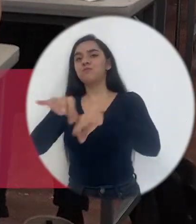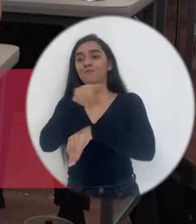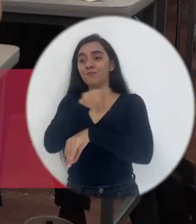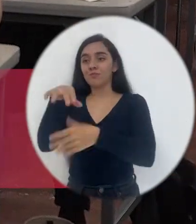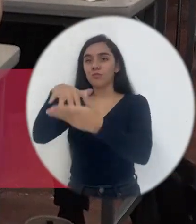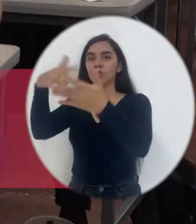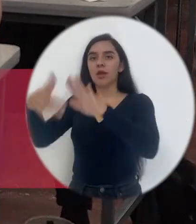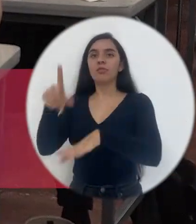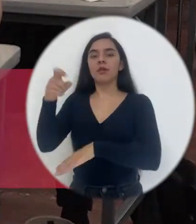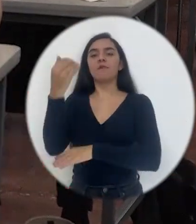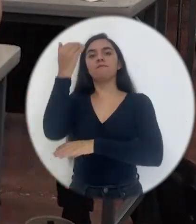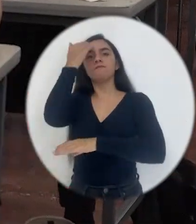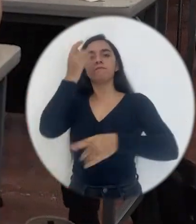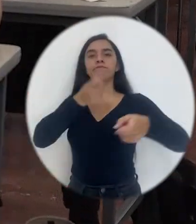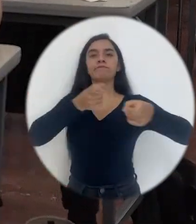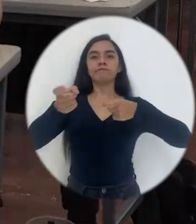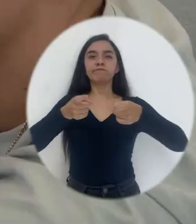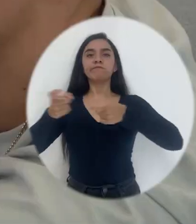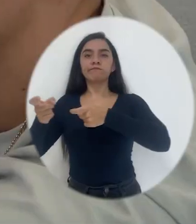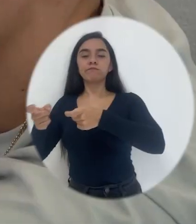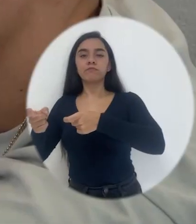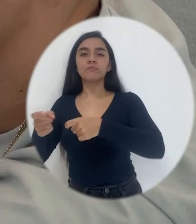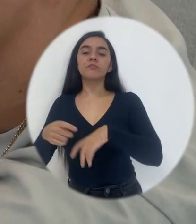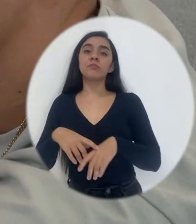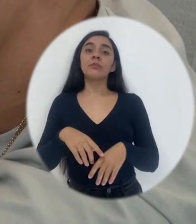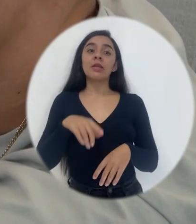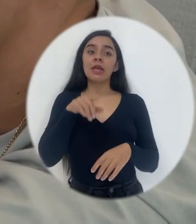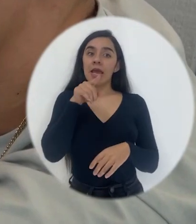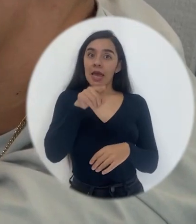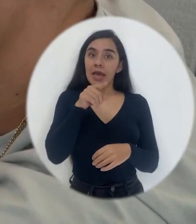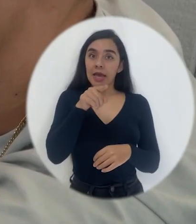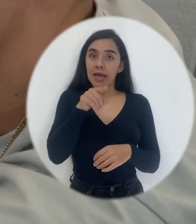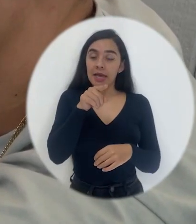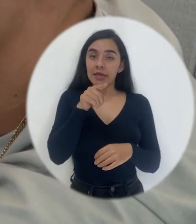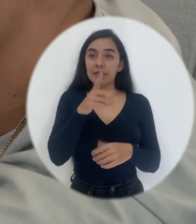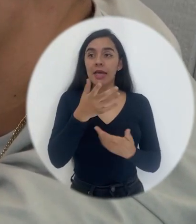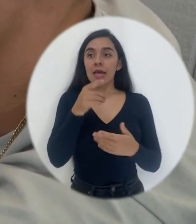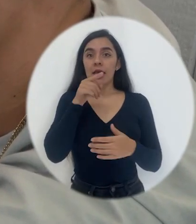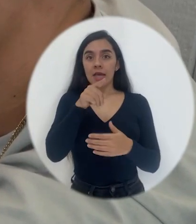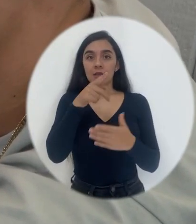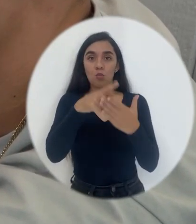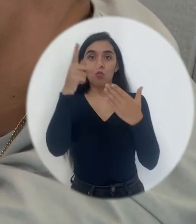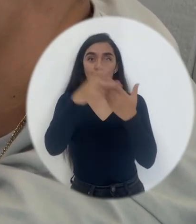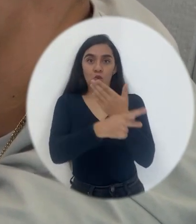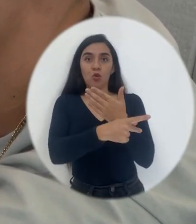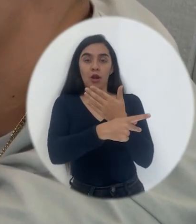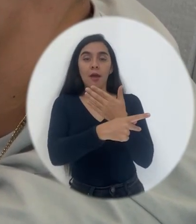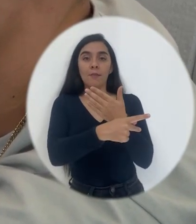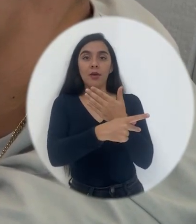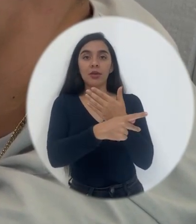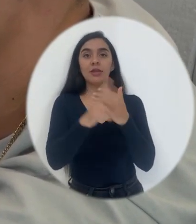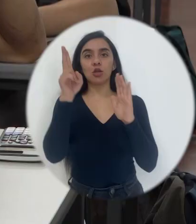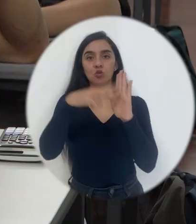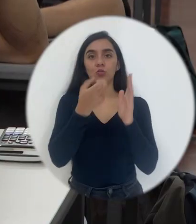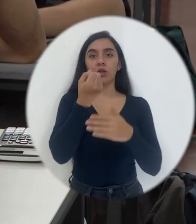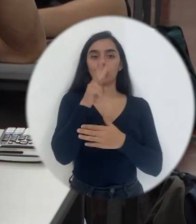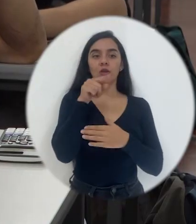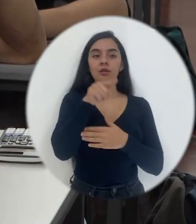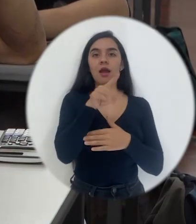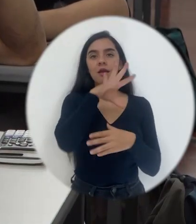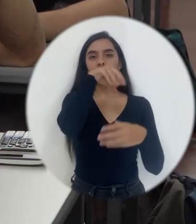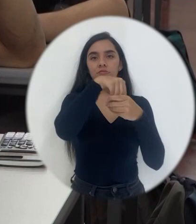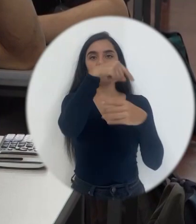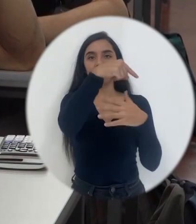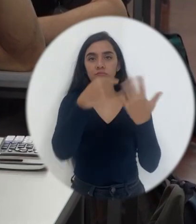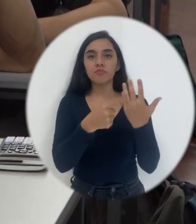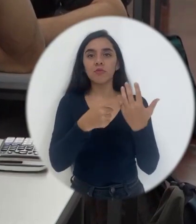importante que los estudiantes tienen que manejar. Entonces eso fue... El programa en sí, ¿verdad? El programa este del